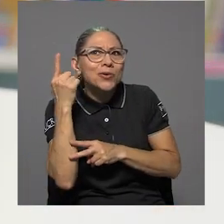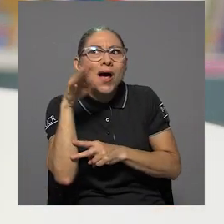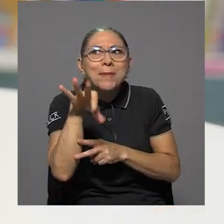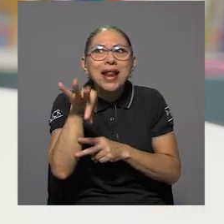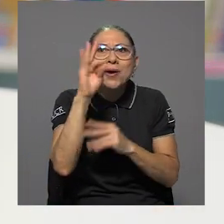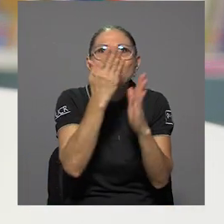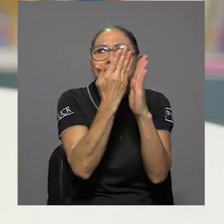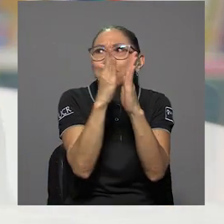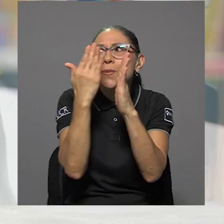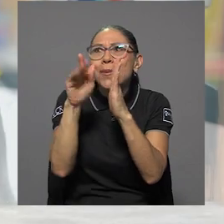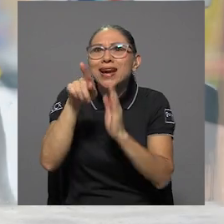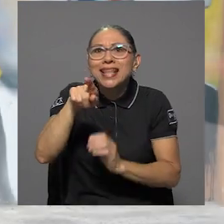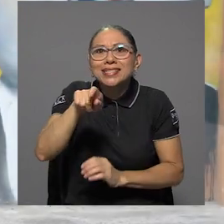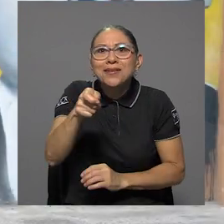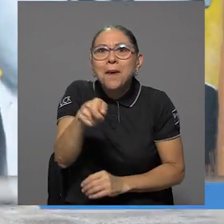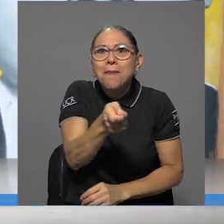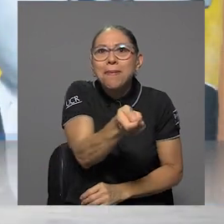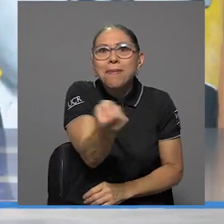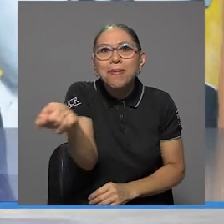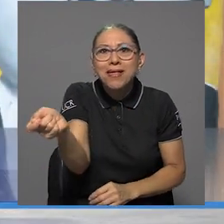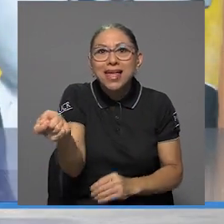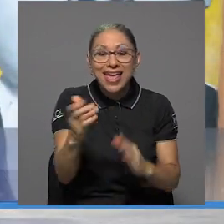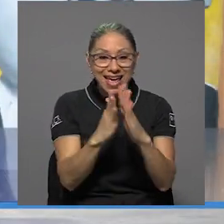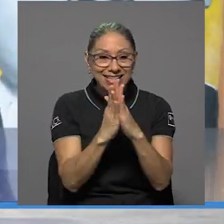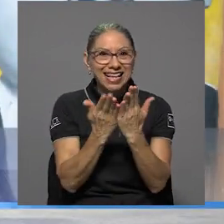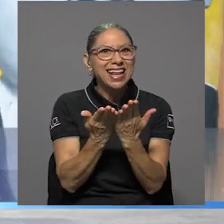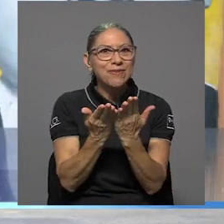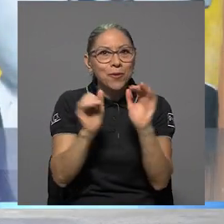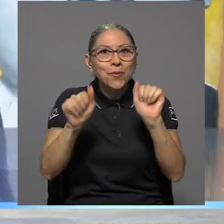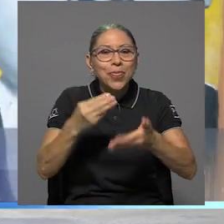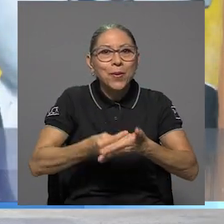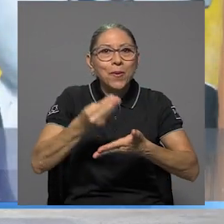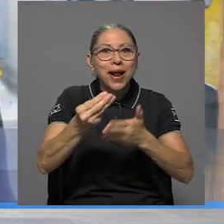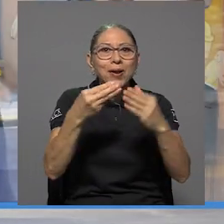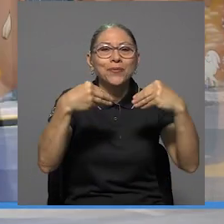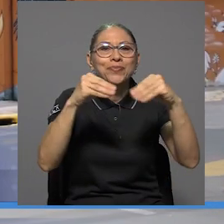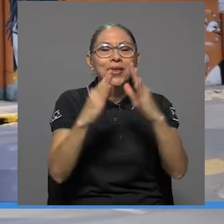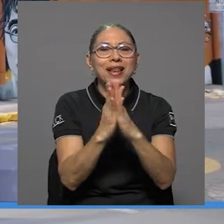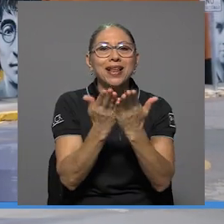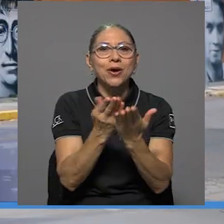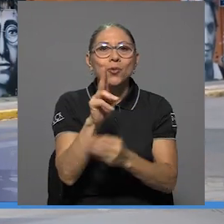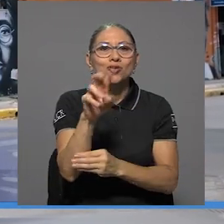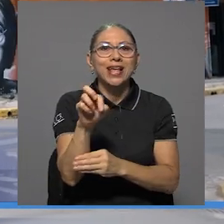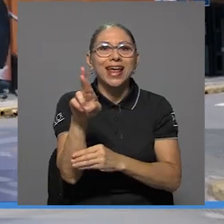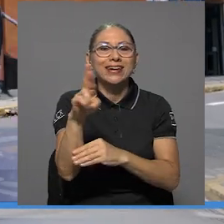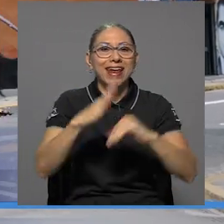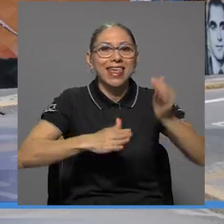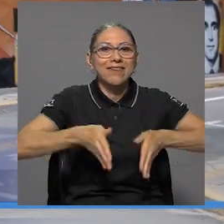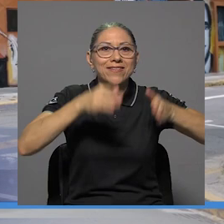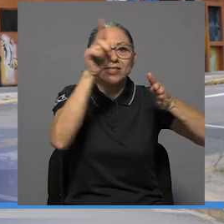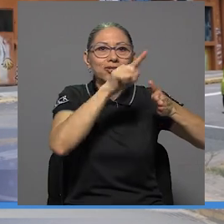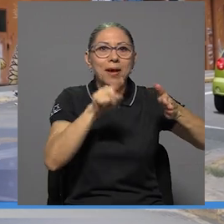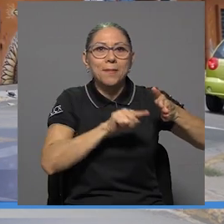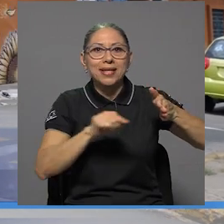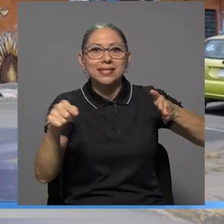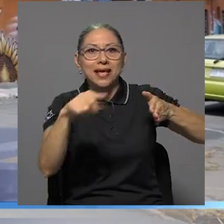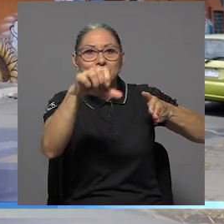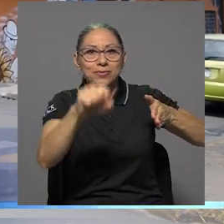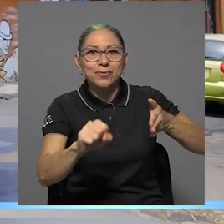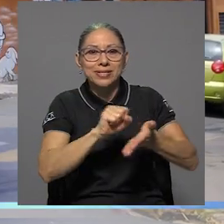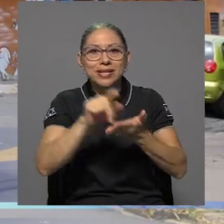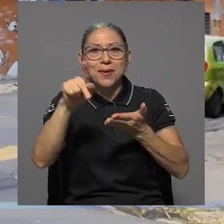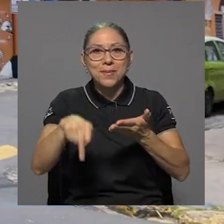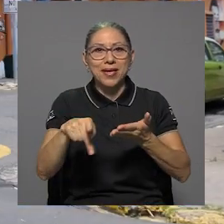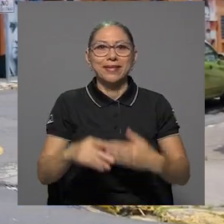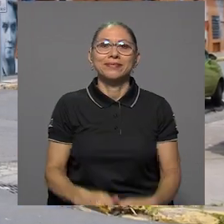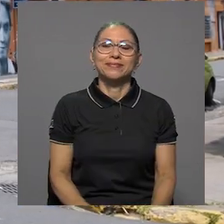abiertas. Este libro está disponible en la librería UCR, ubicada al costado sur del edificio Zaprisa, en